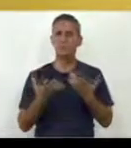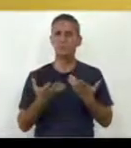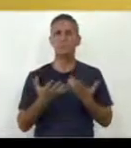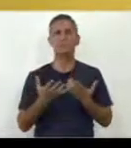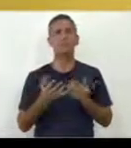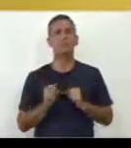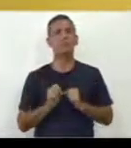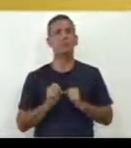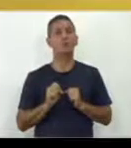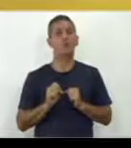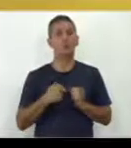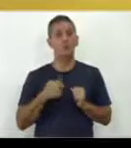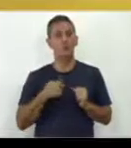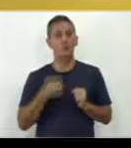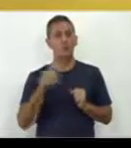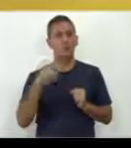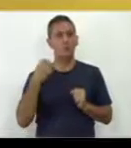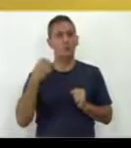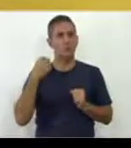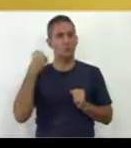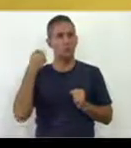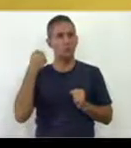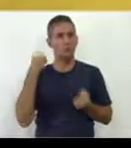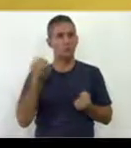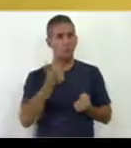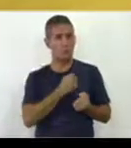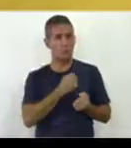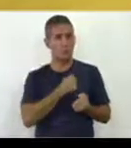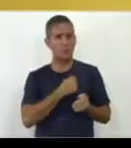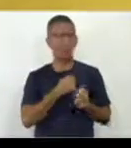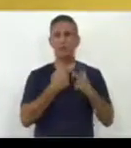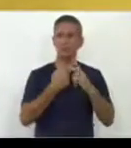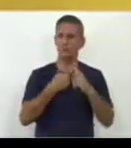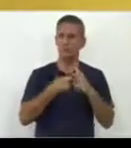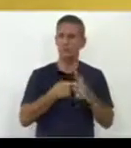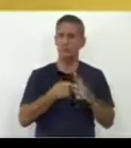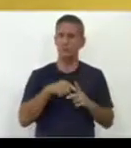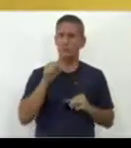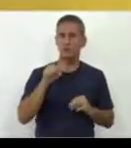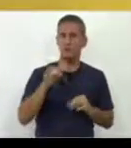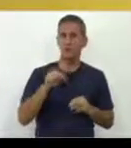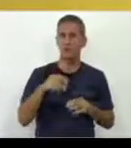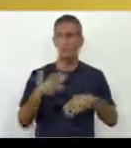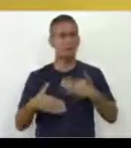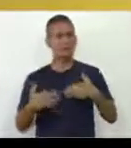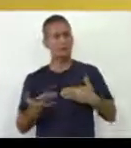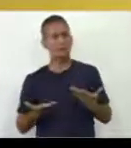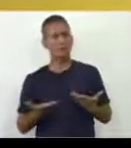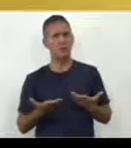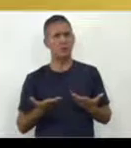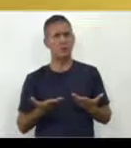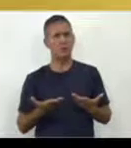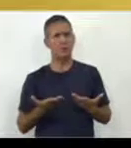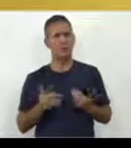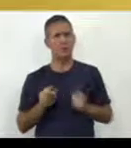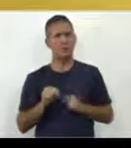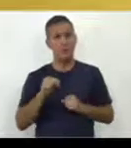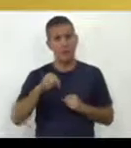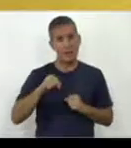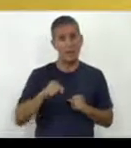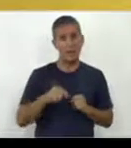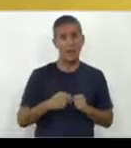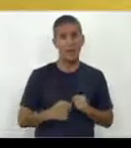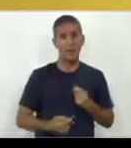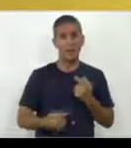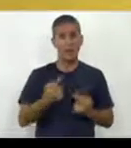Por tanto, he tratado de solucionar este conflicto y vamos a dar ahora algunos